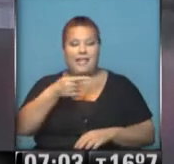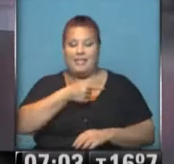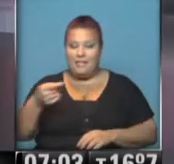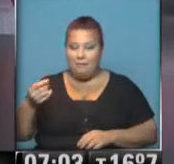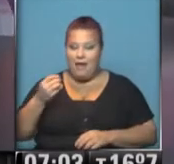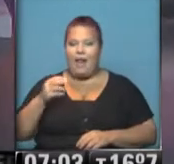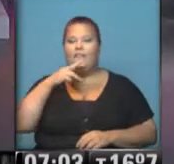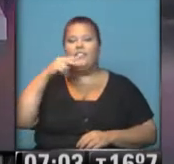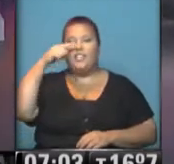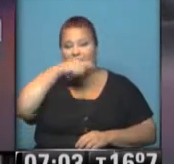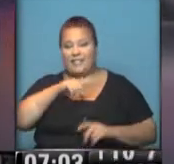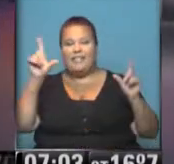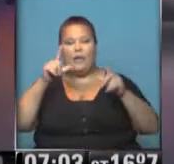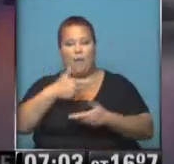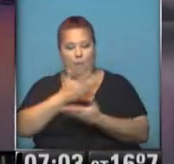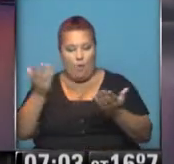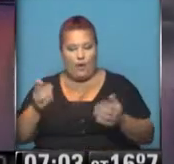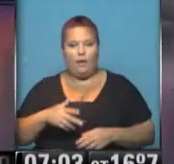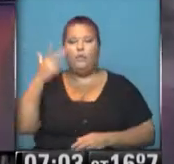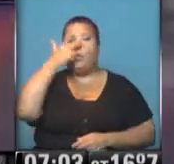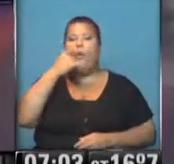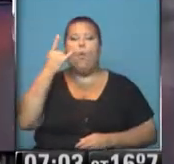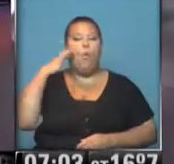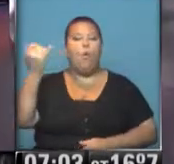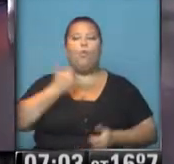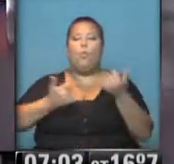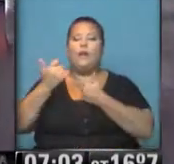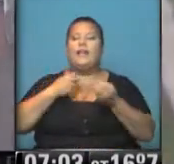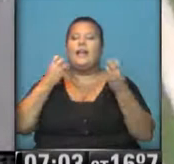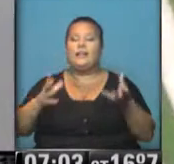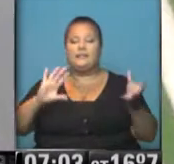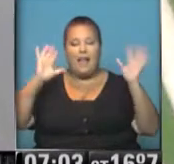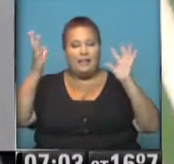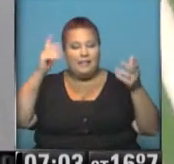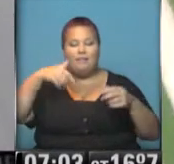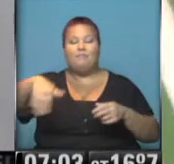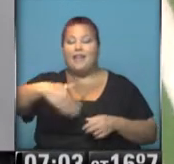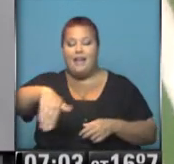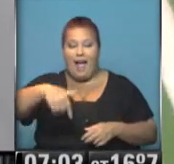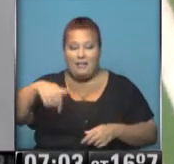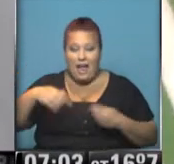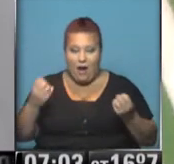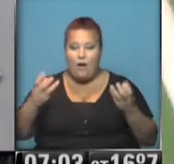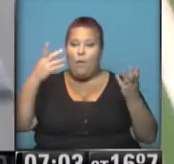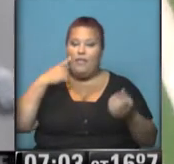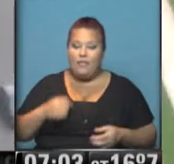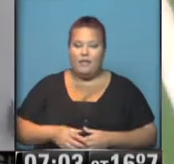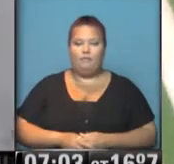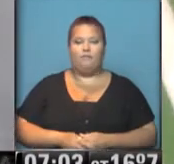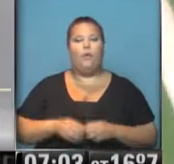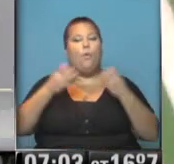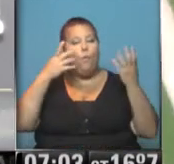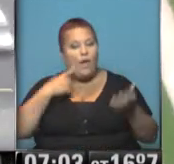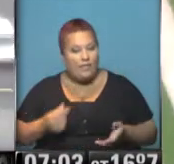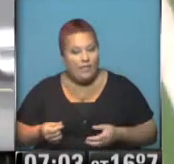en Visión 7 y en la televisión pública. Hugo Palamara nos cuenta cómo está la calle a esta hora. Buen día, adelante. Hola, Hugo. Buen